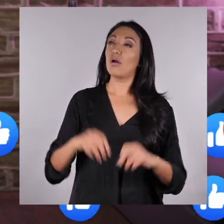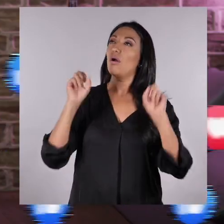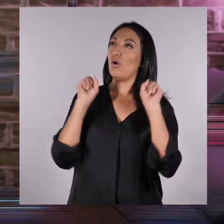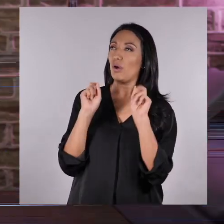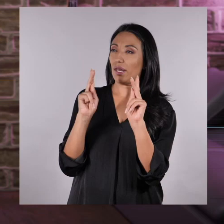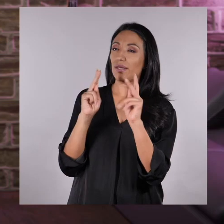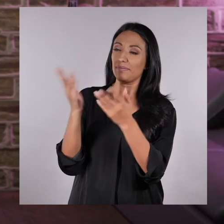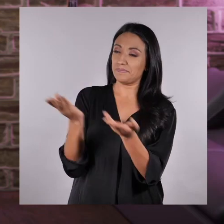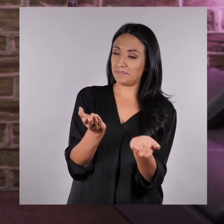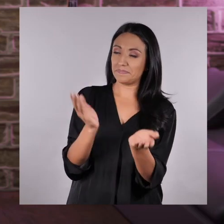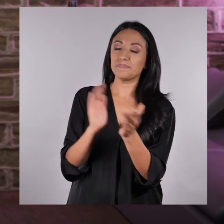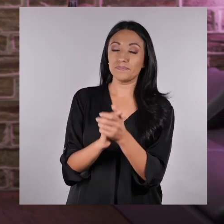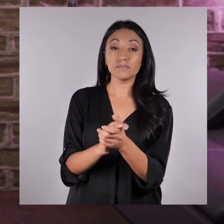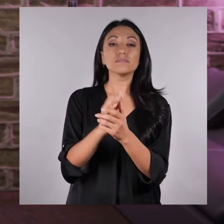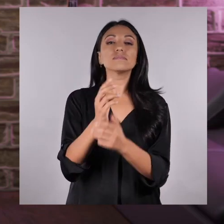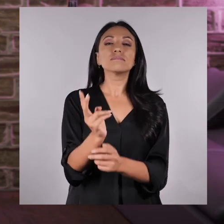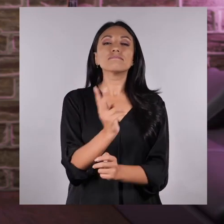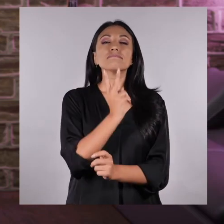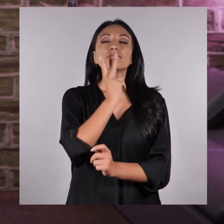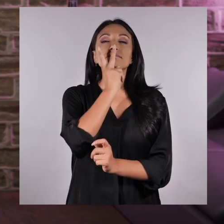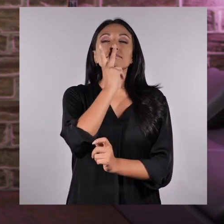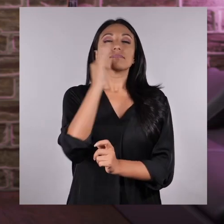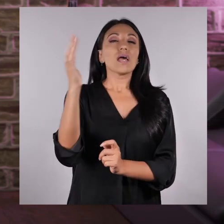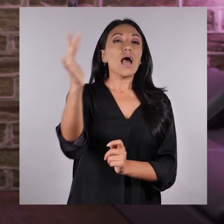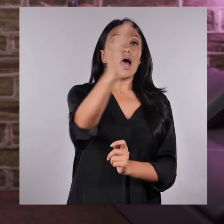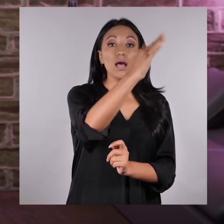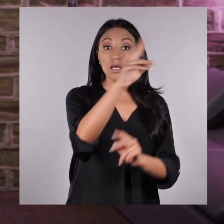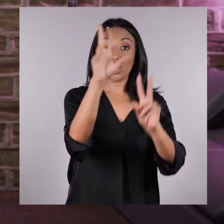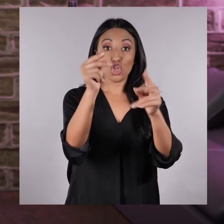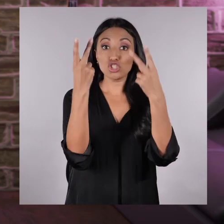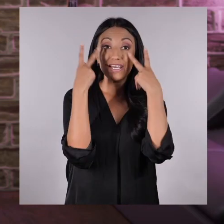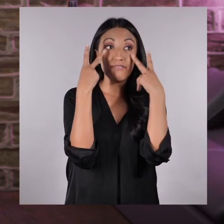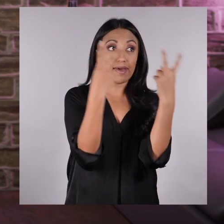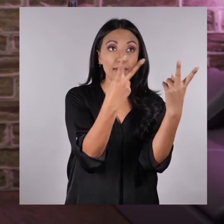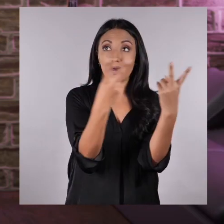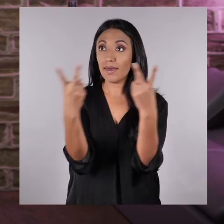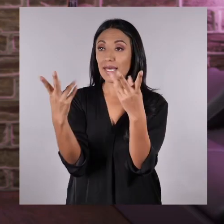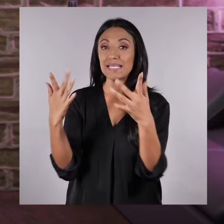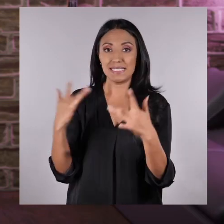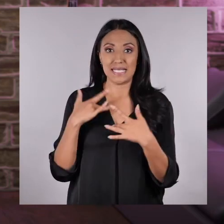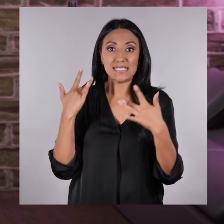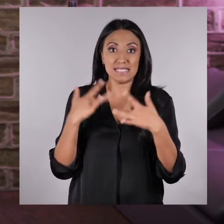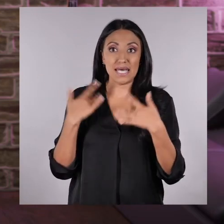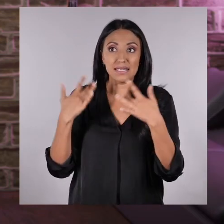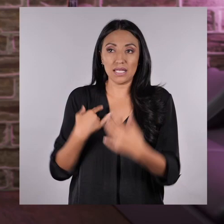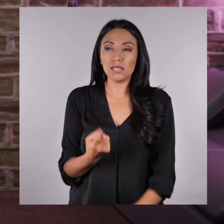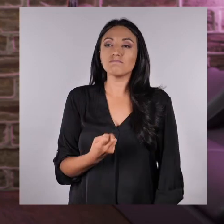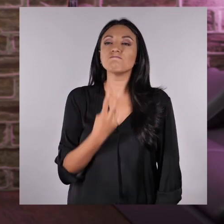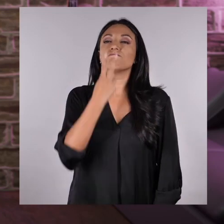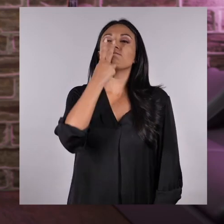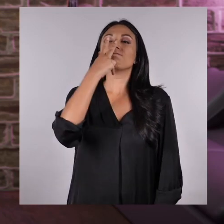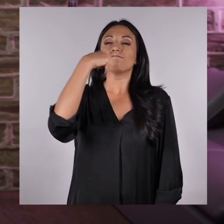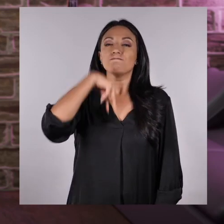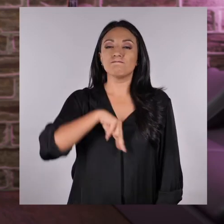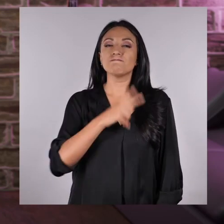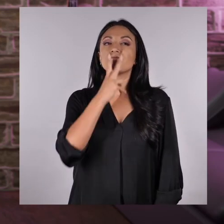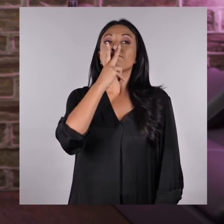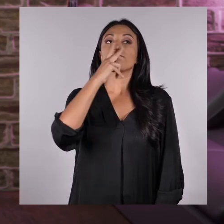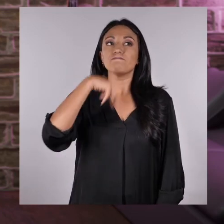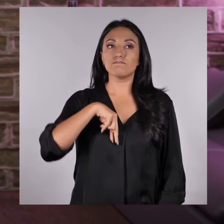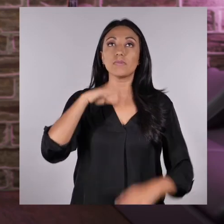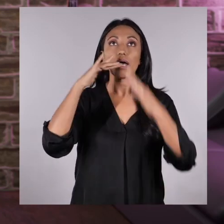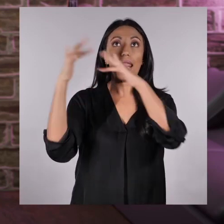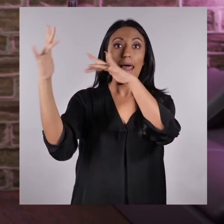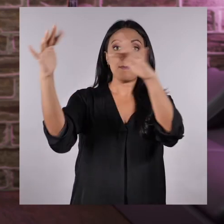Con gusto, chicos y chicas. El aire, esa cosa misteriosa que no vemos, pero sentimos y nos permite respirar, es una